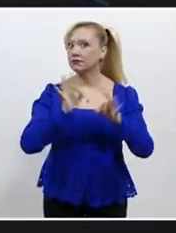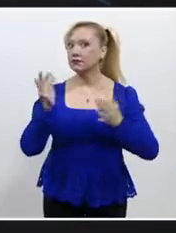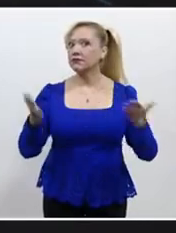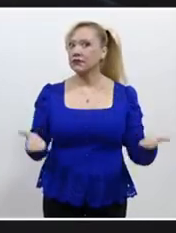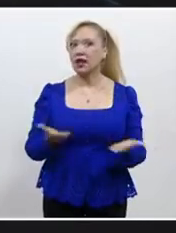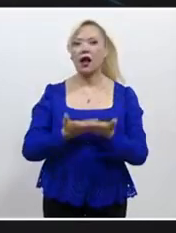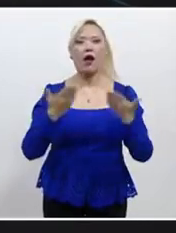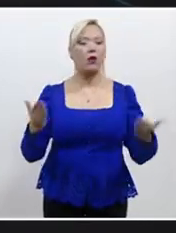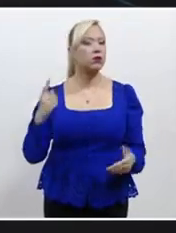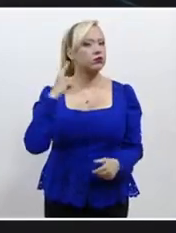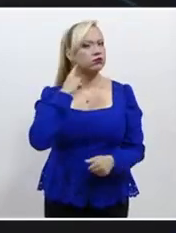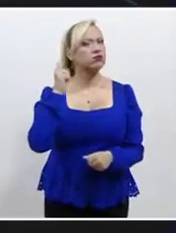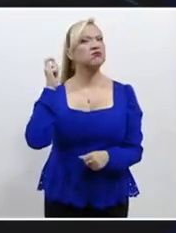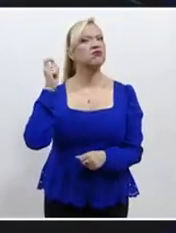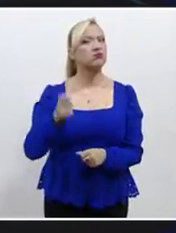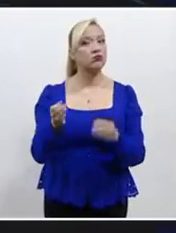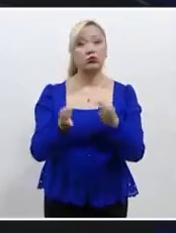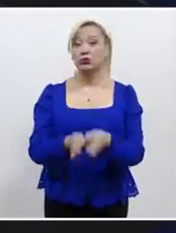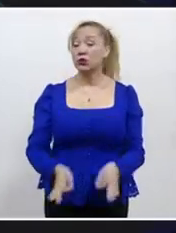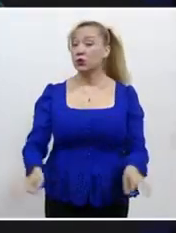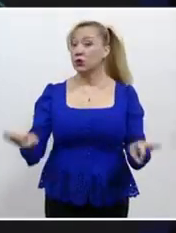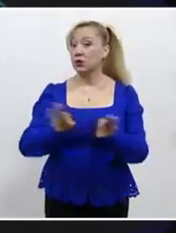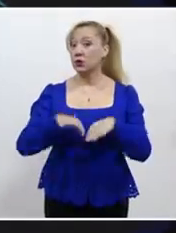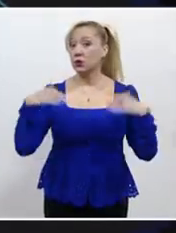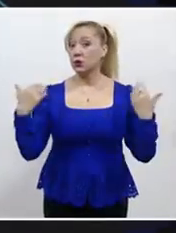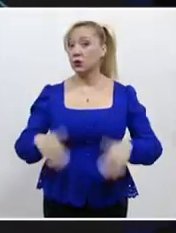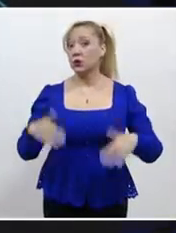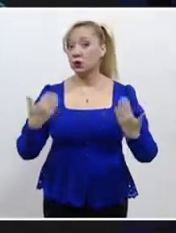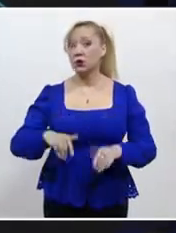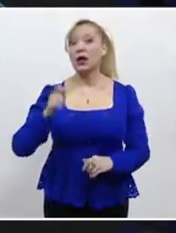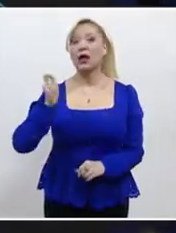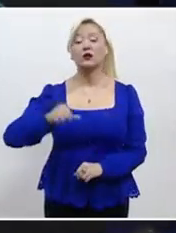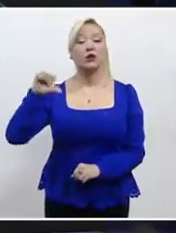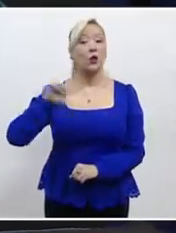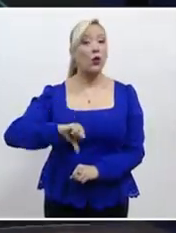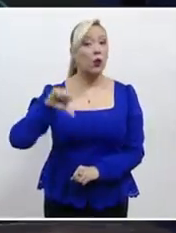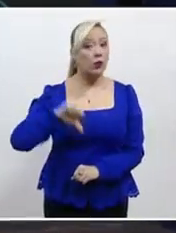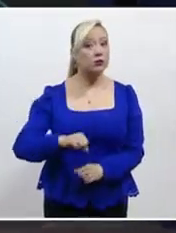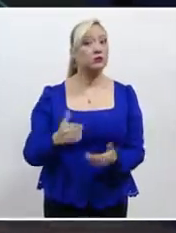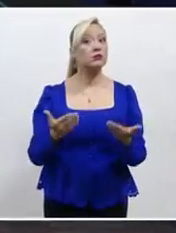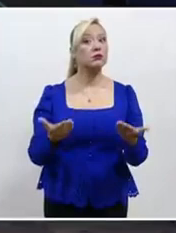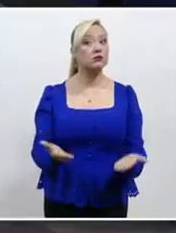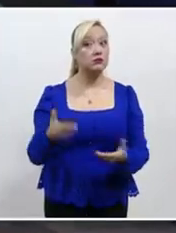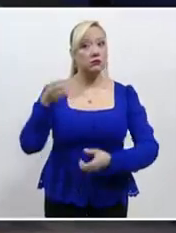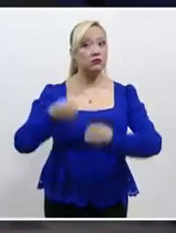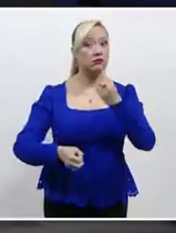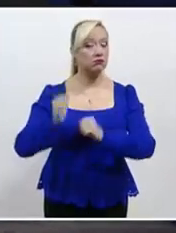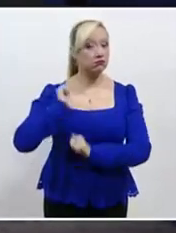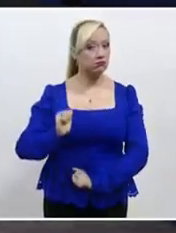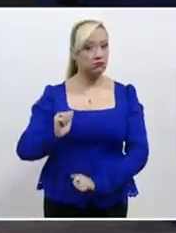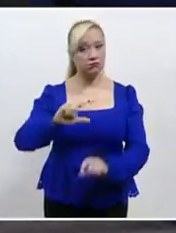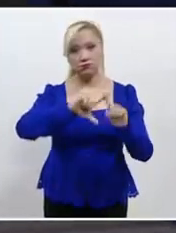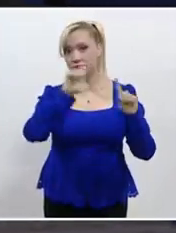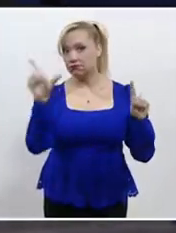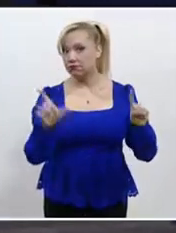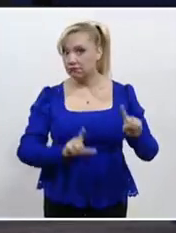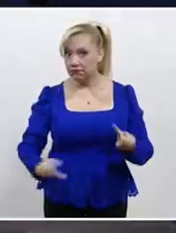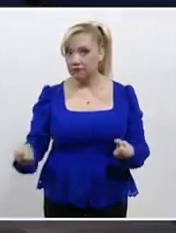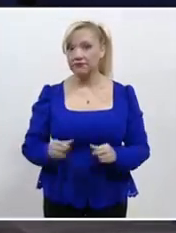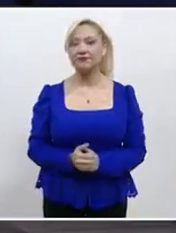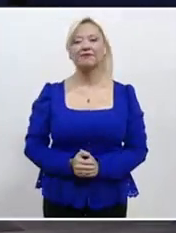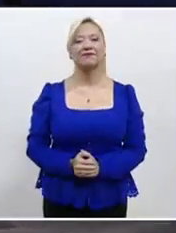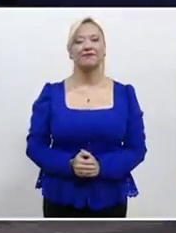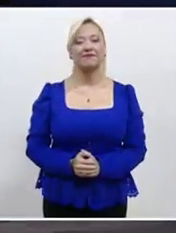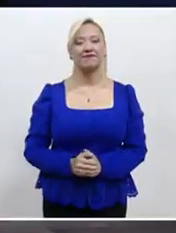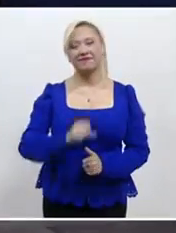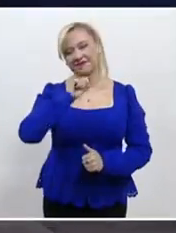Lo invito a quedarse con nosotros, le tenemos la información más importante de lo que ha ocurrido dentro del Poder Judicial de la Federación.